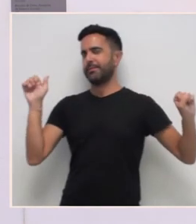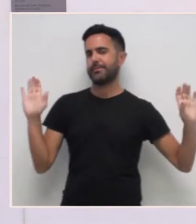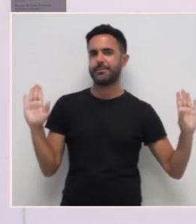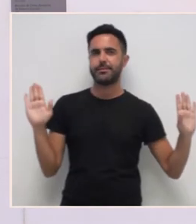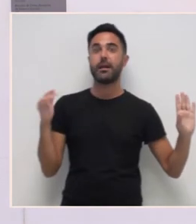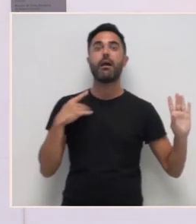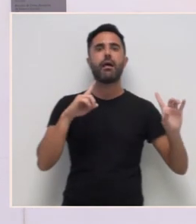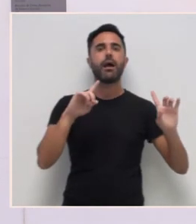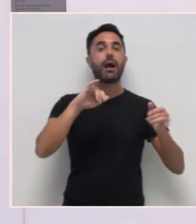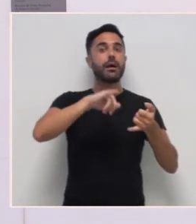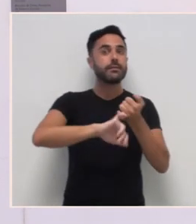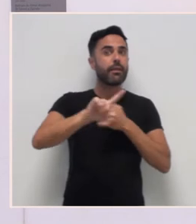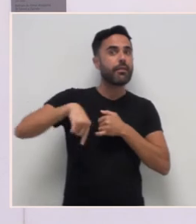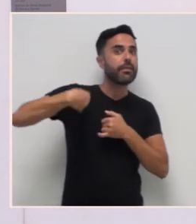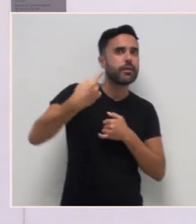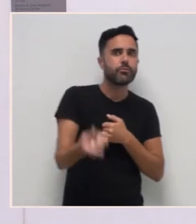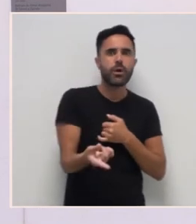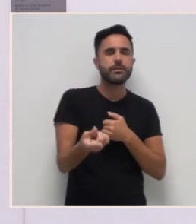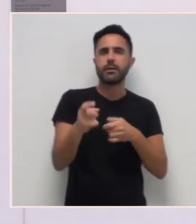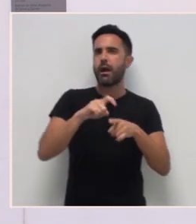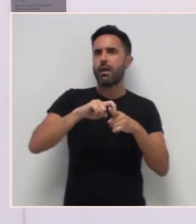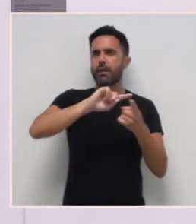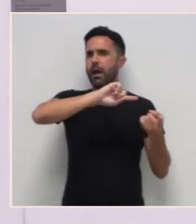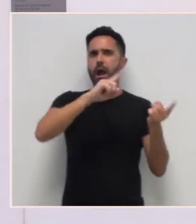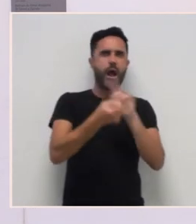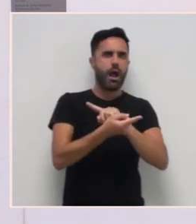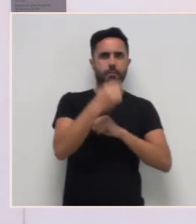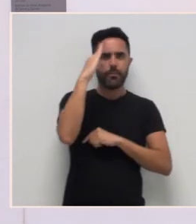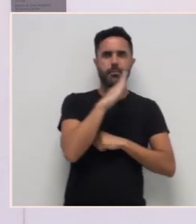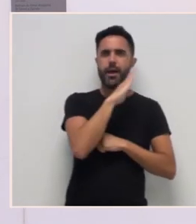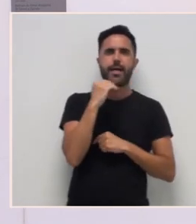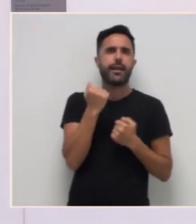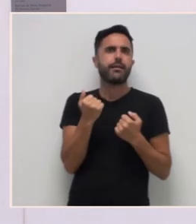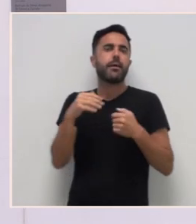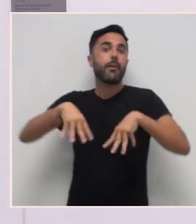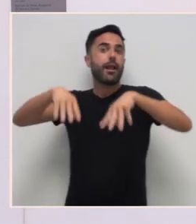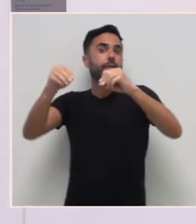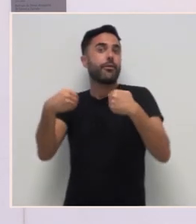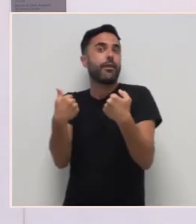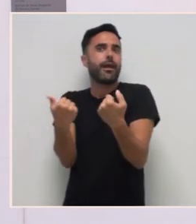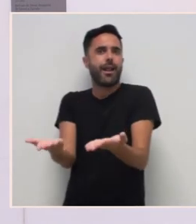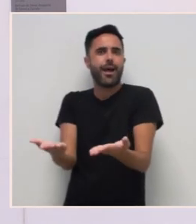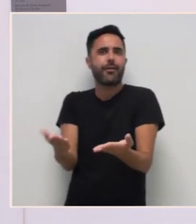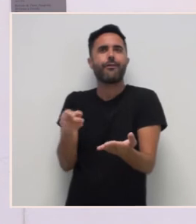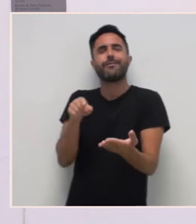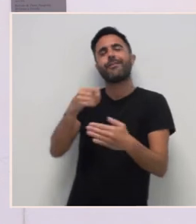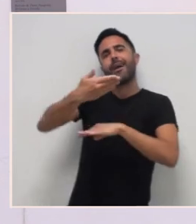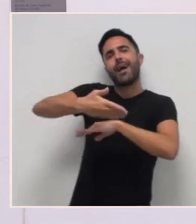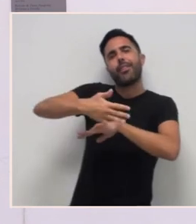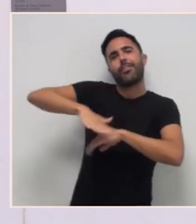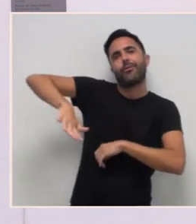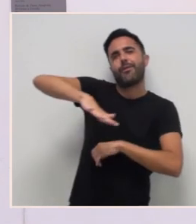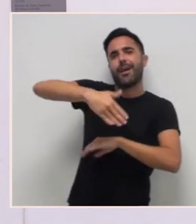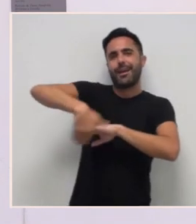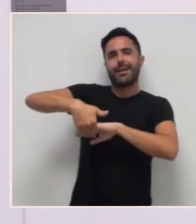agaxallaron un palacete entre a Castellana e a Calle Serrano. E ali cambiou totalmente a súa vida despois de